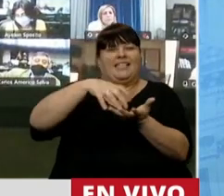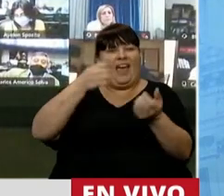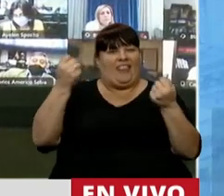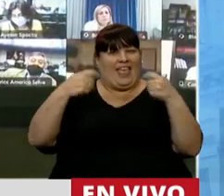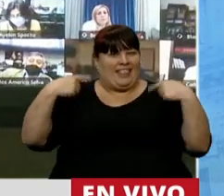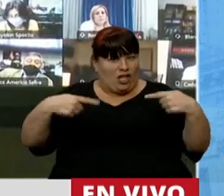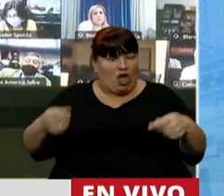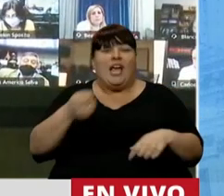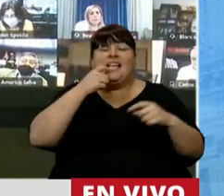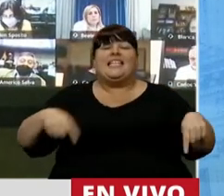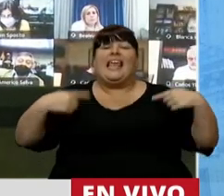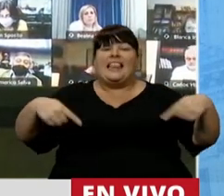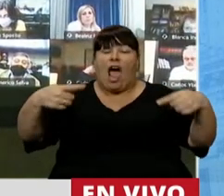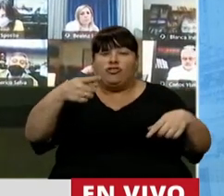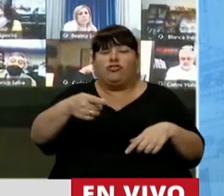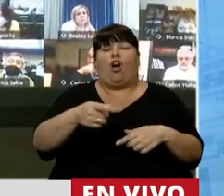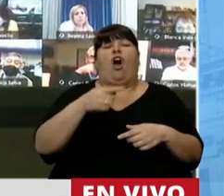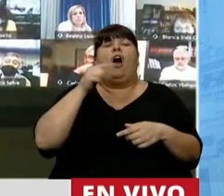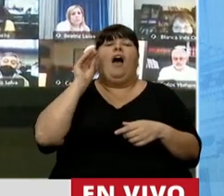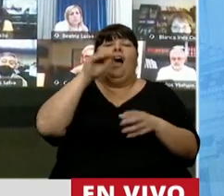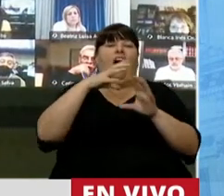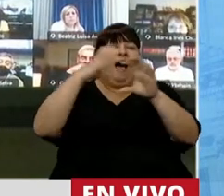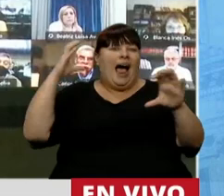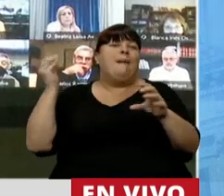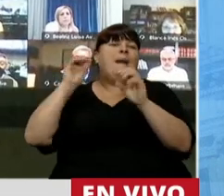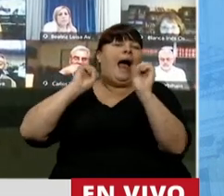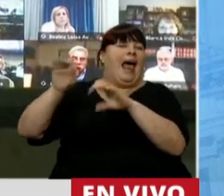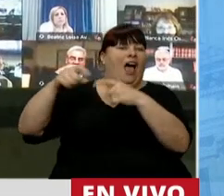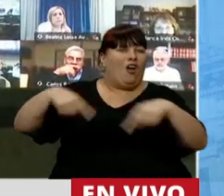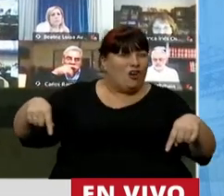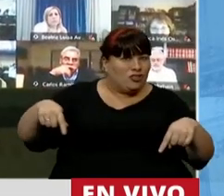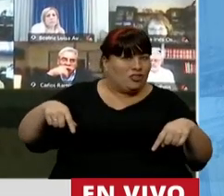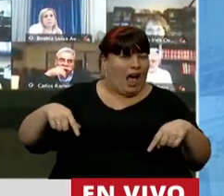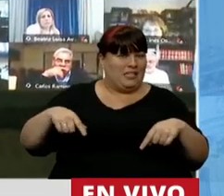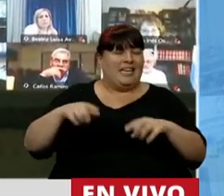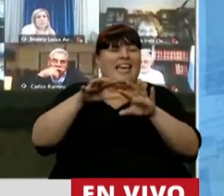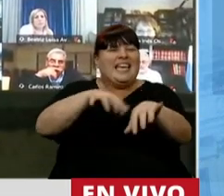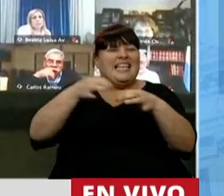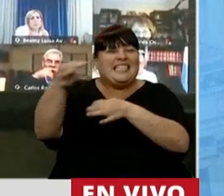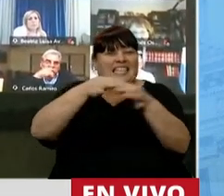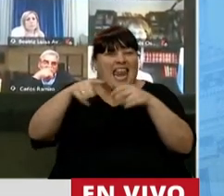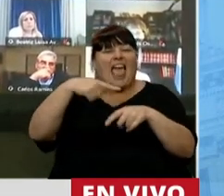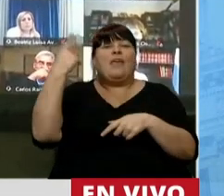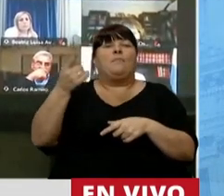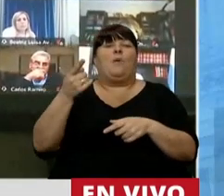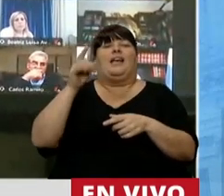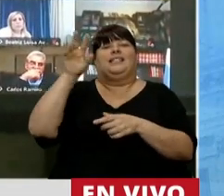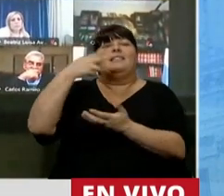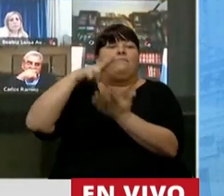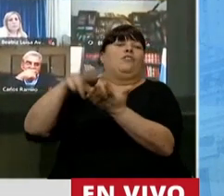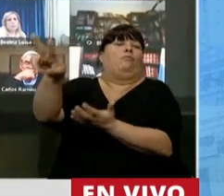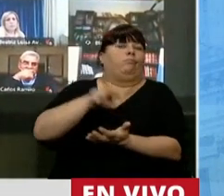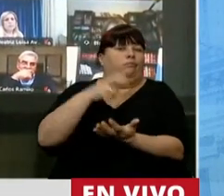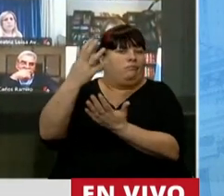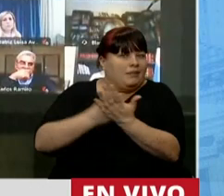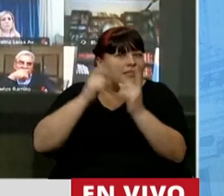Y si le pones un tractor, y le pones un acoplado para cargar, el cereal sobre el cual después le vas a buscar la retención,